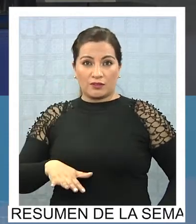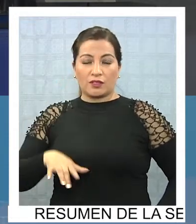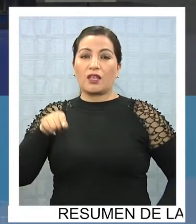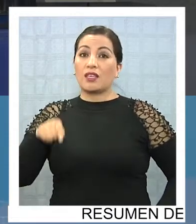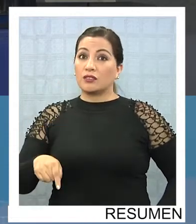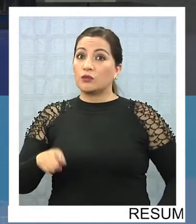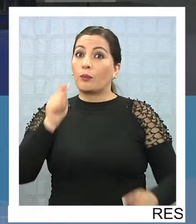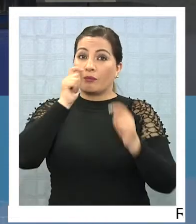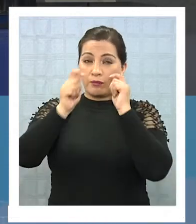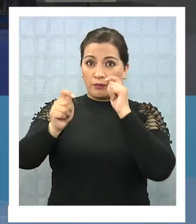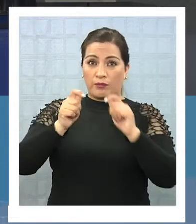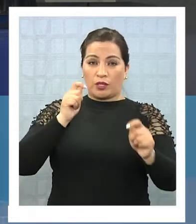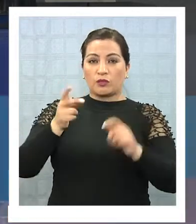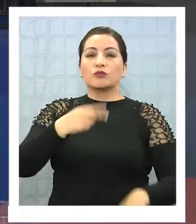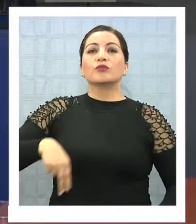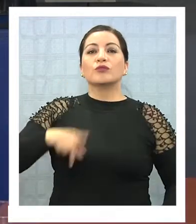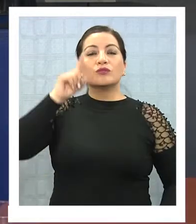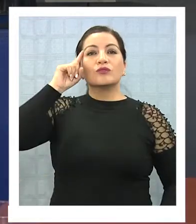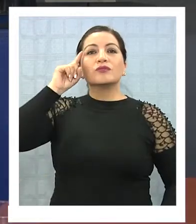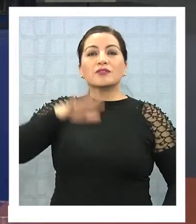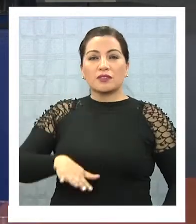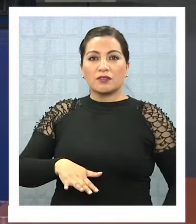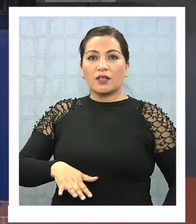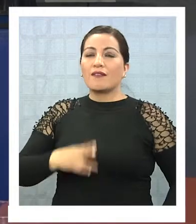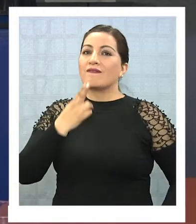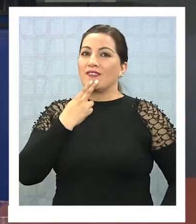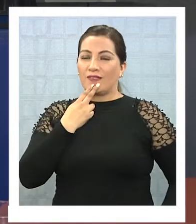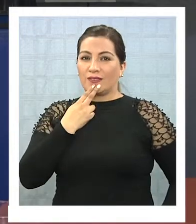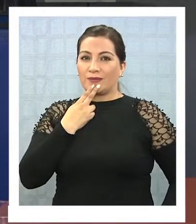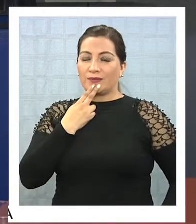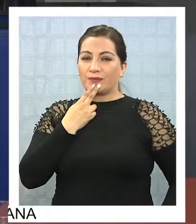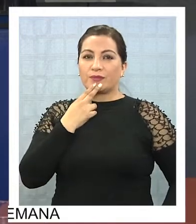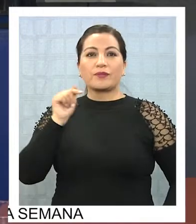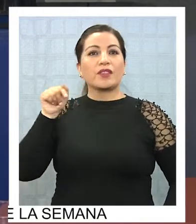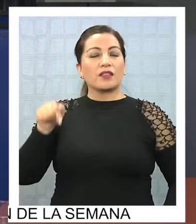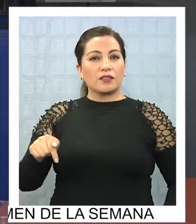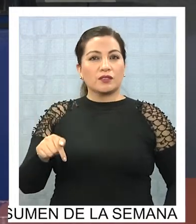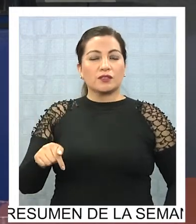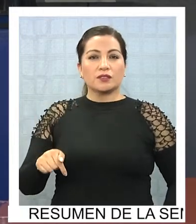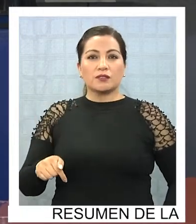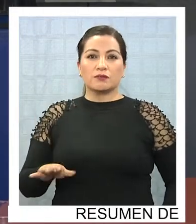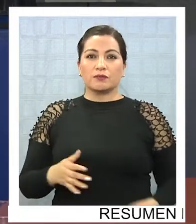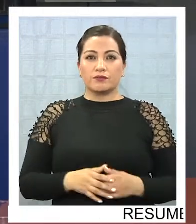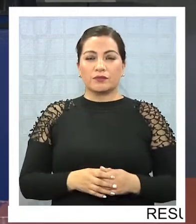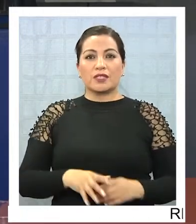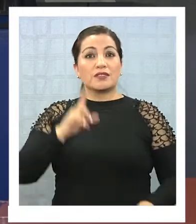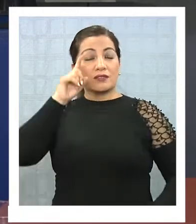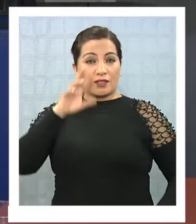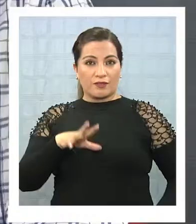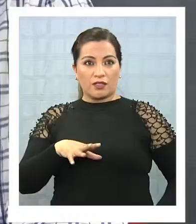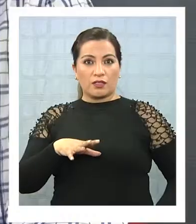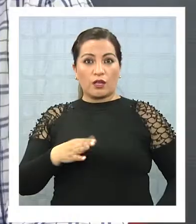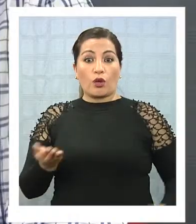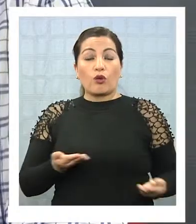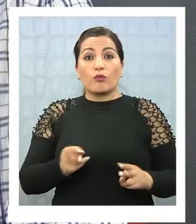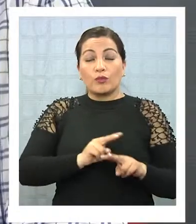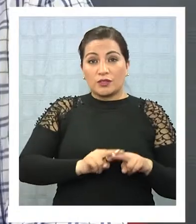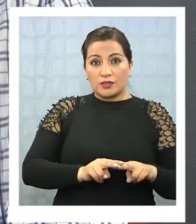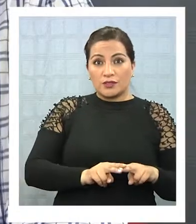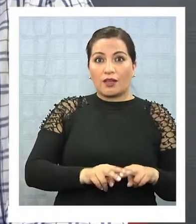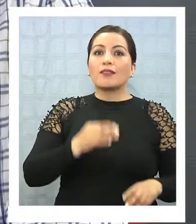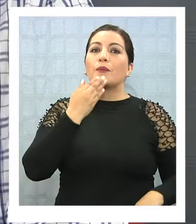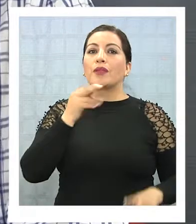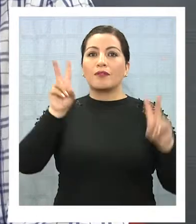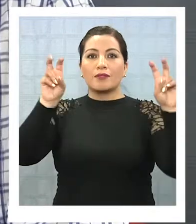eso trae un riesgo, que tenemos que saber convivir con este. Y eso es lo que va desde saber qué hacer y desde las